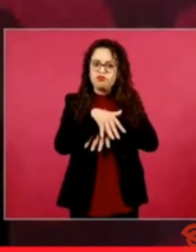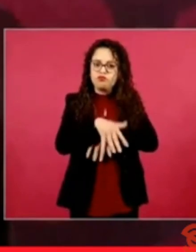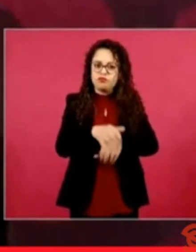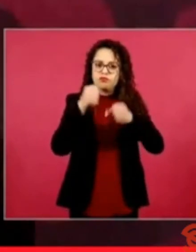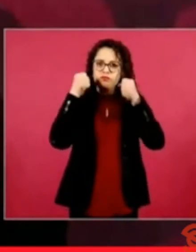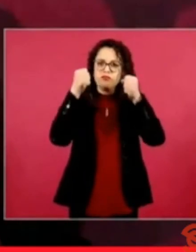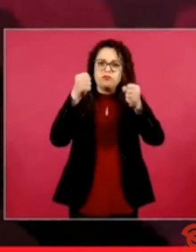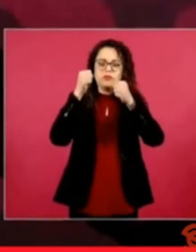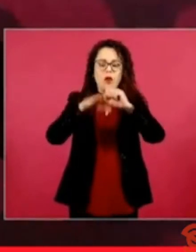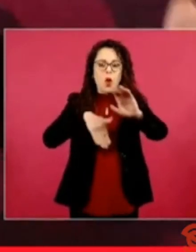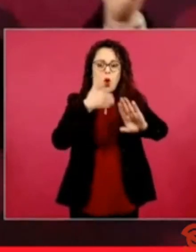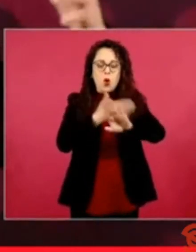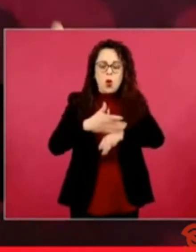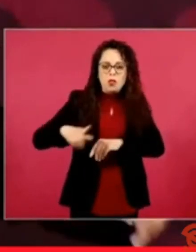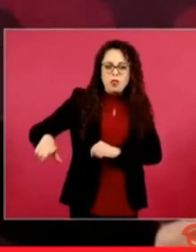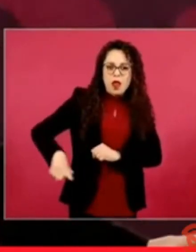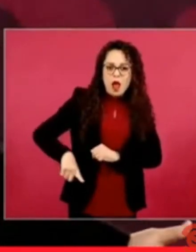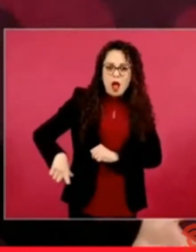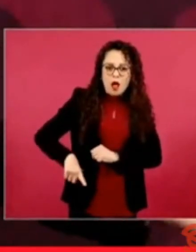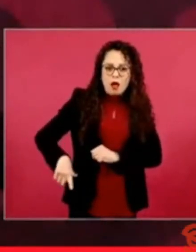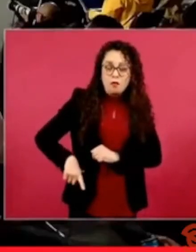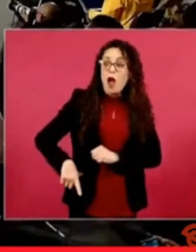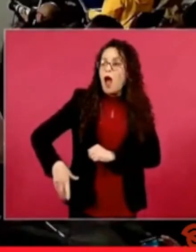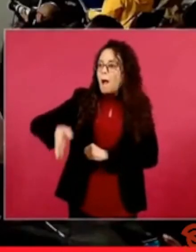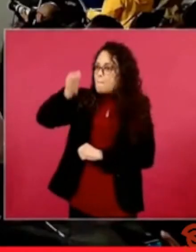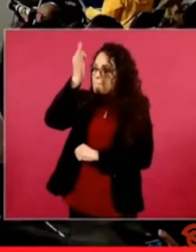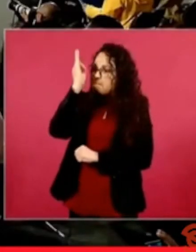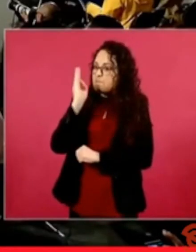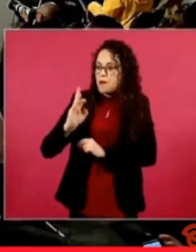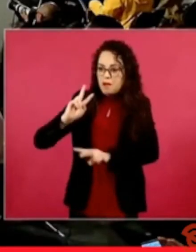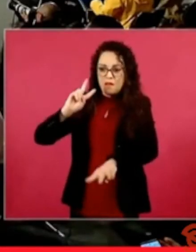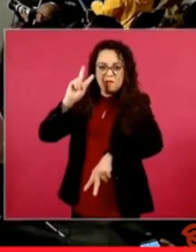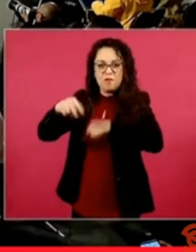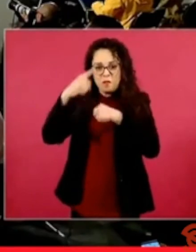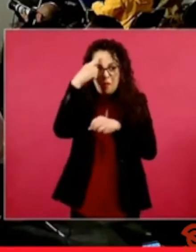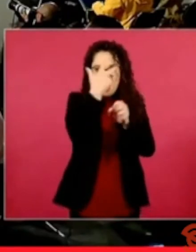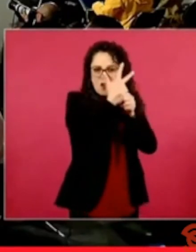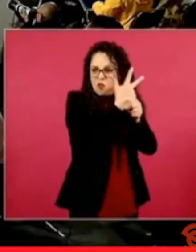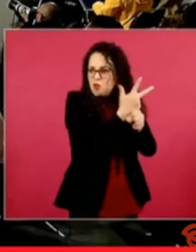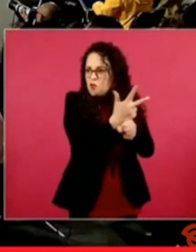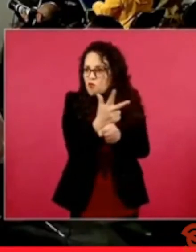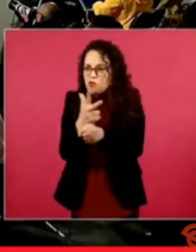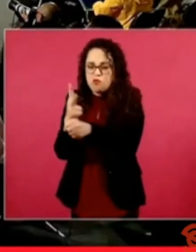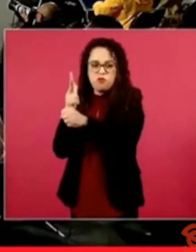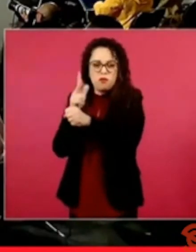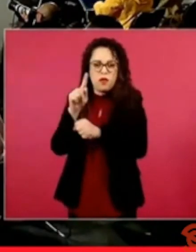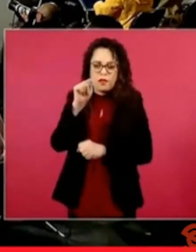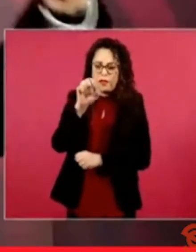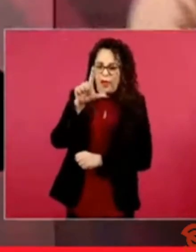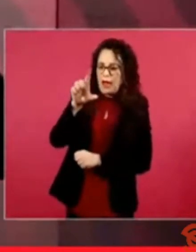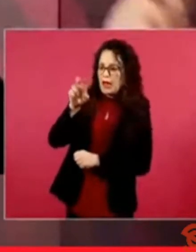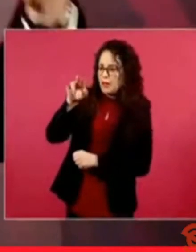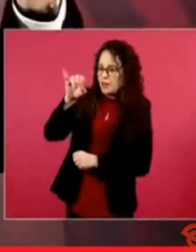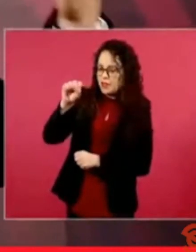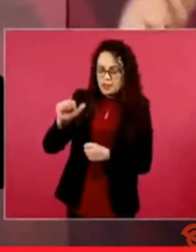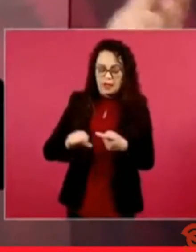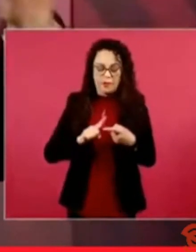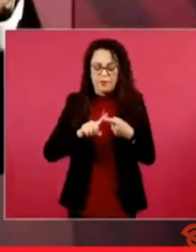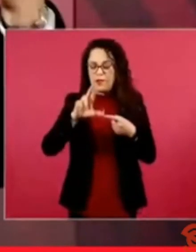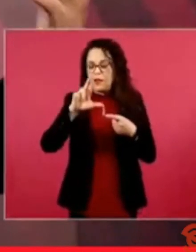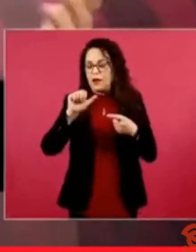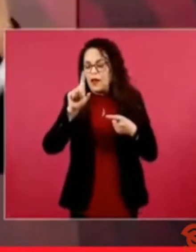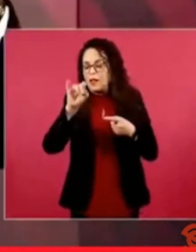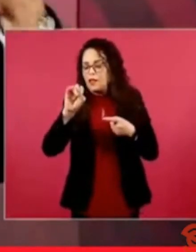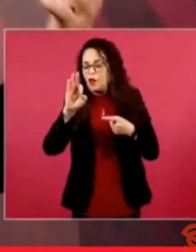Un despliegue de Televisa y de Radiofórmula y no sé cuántos reporteros